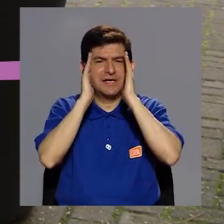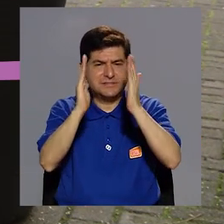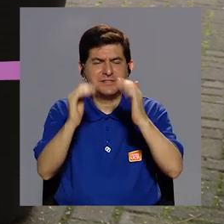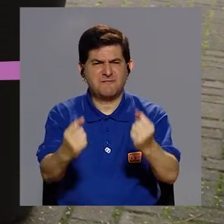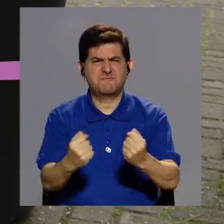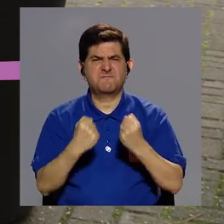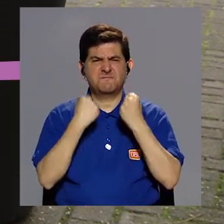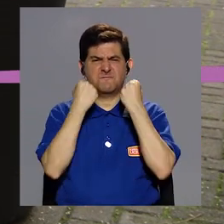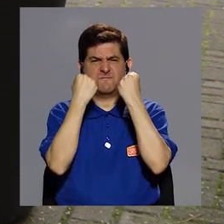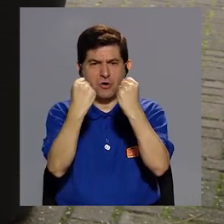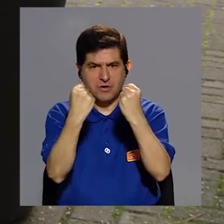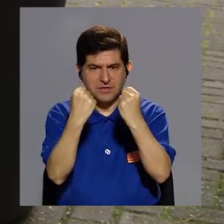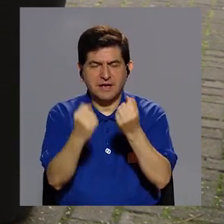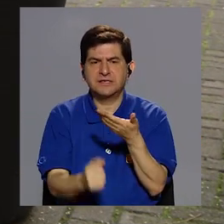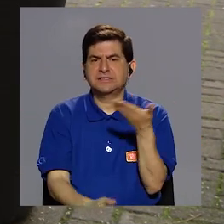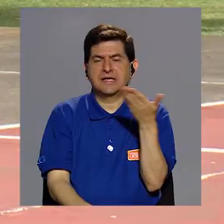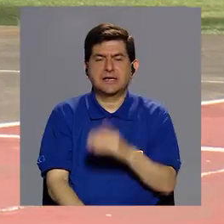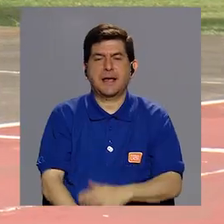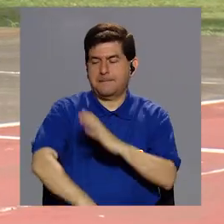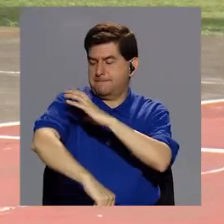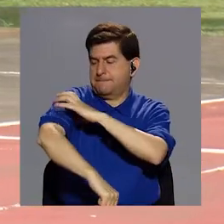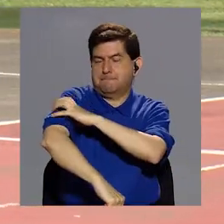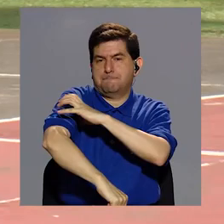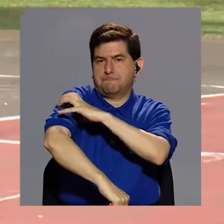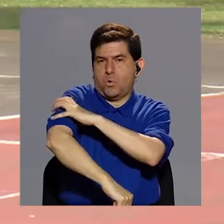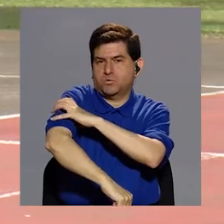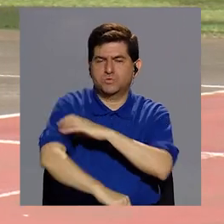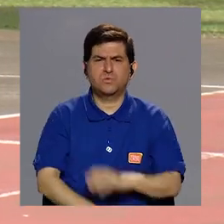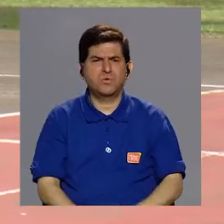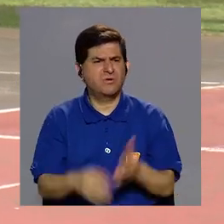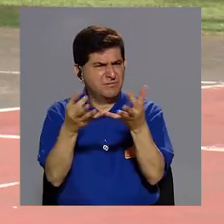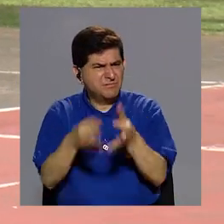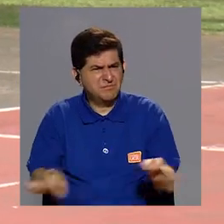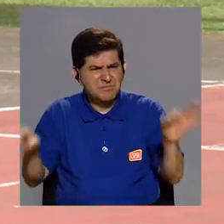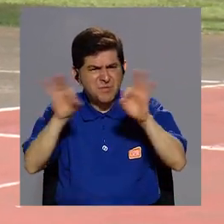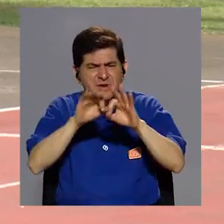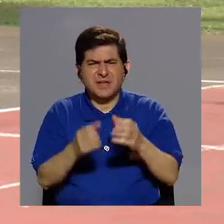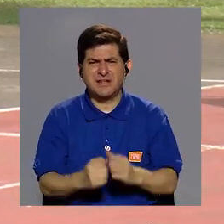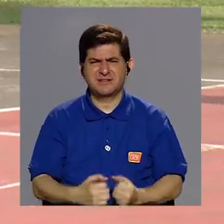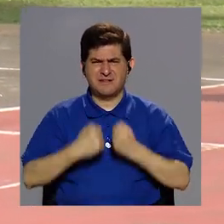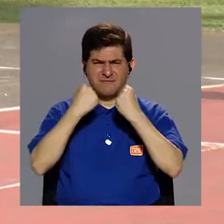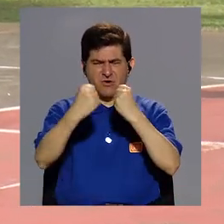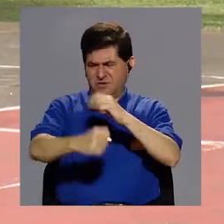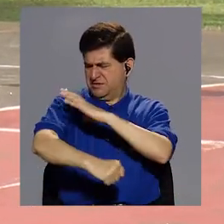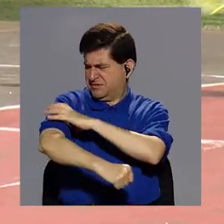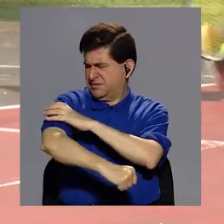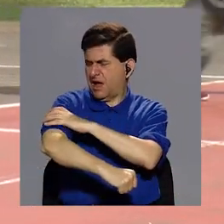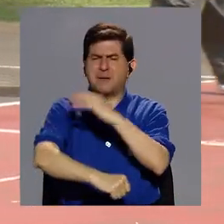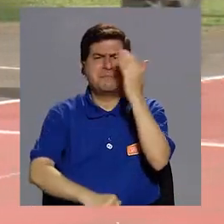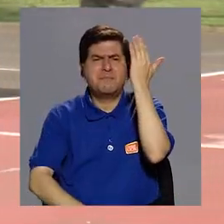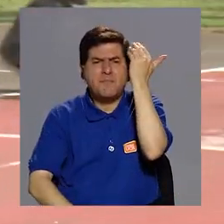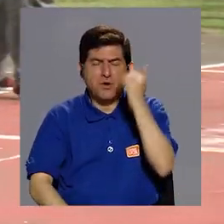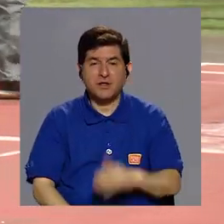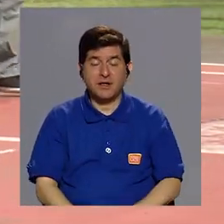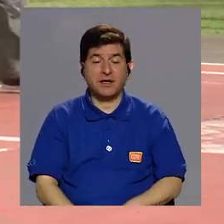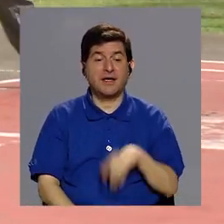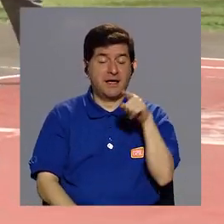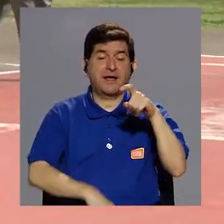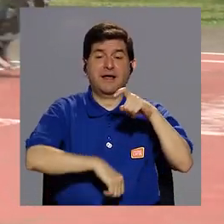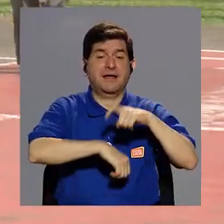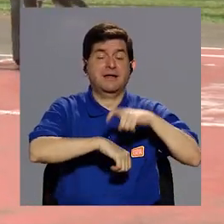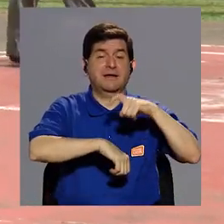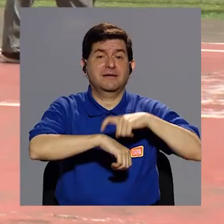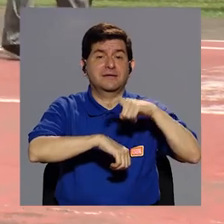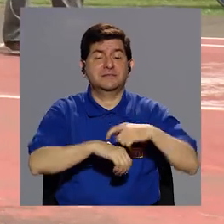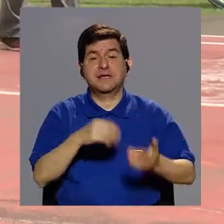pone atención al fortalecimiento muscular. ¿Y por qué es importante el fortalecimiento muscular? Porque va a ser